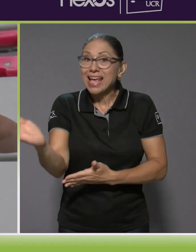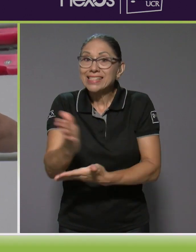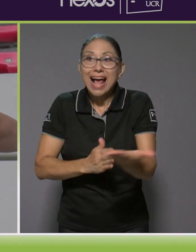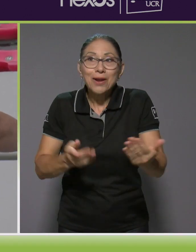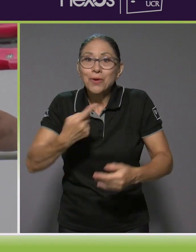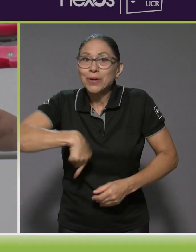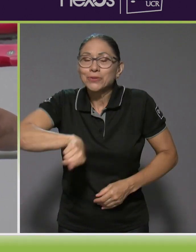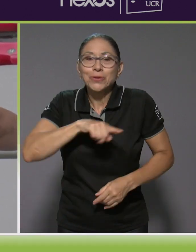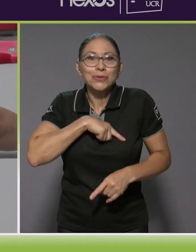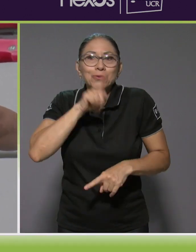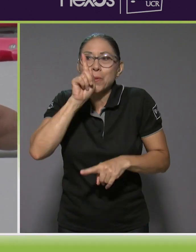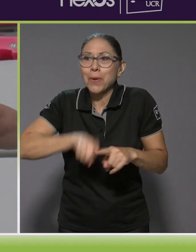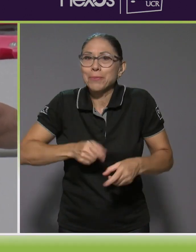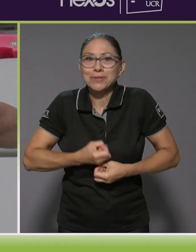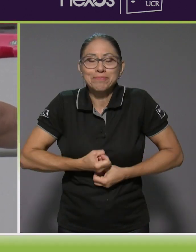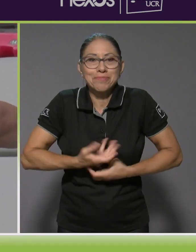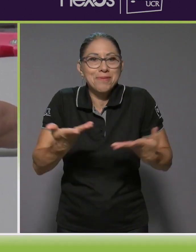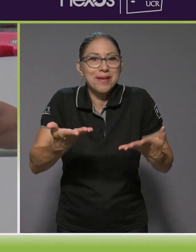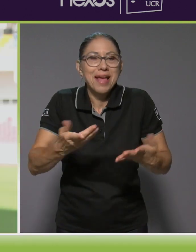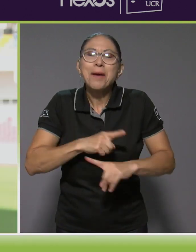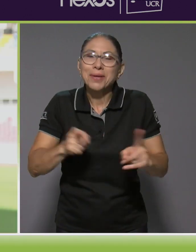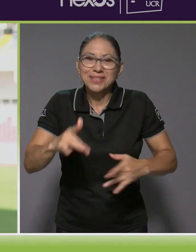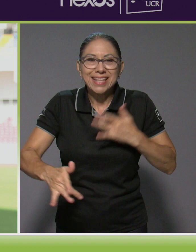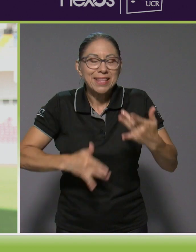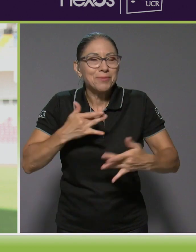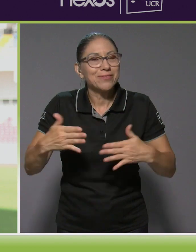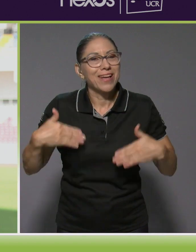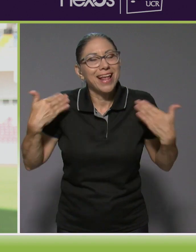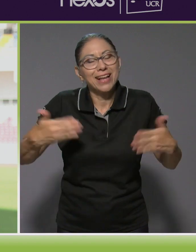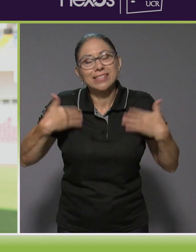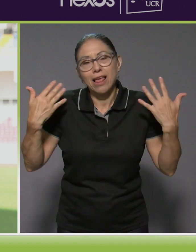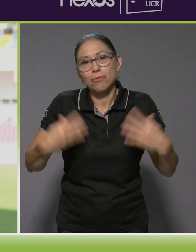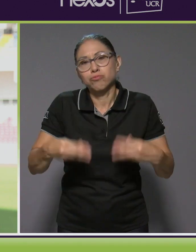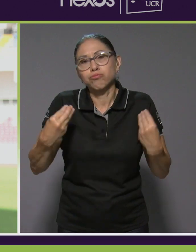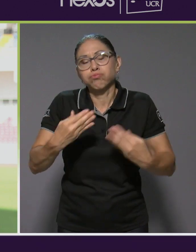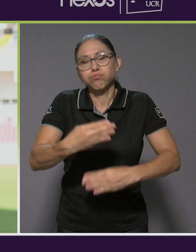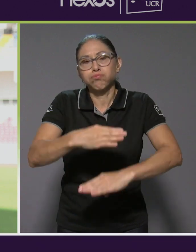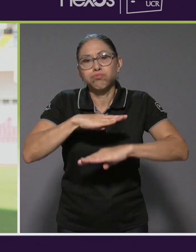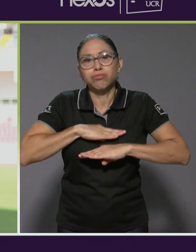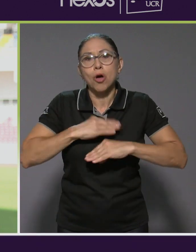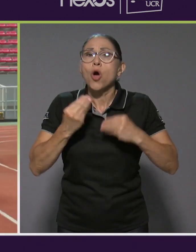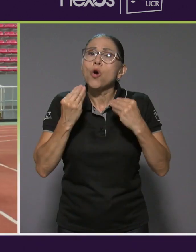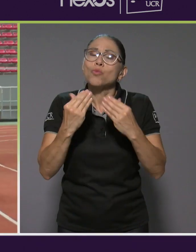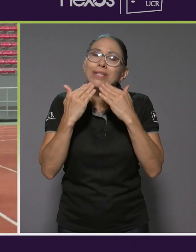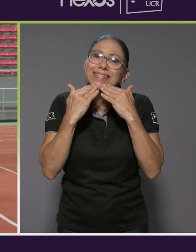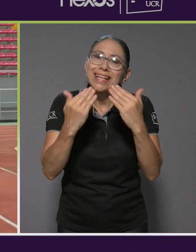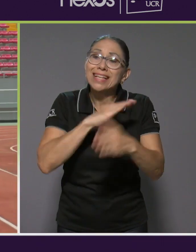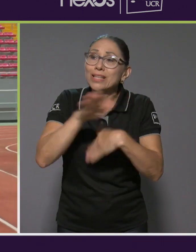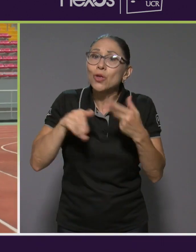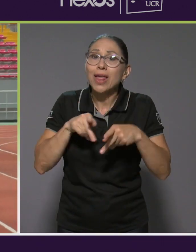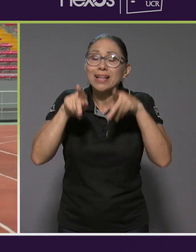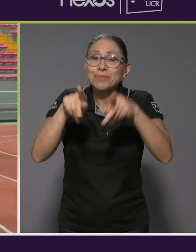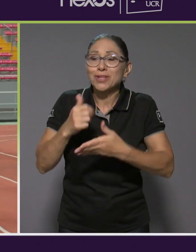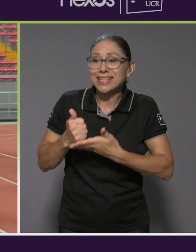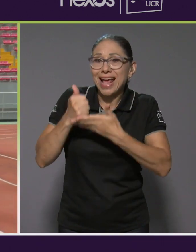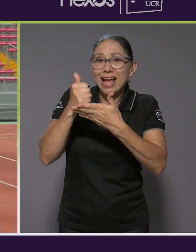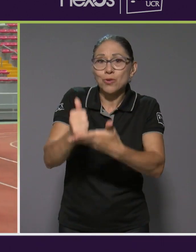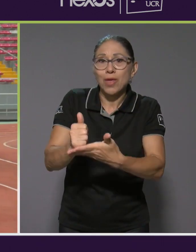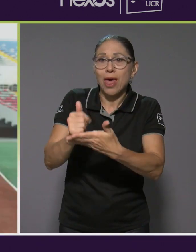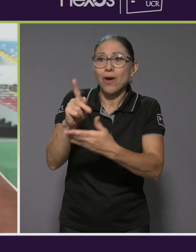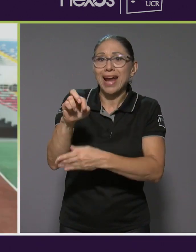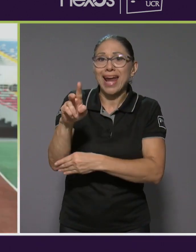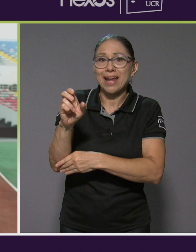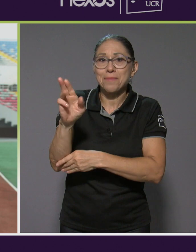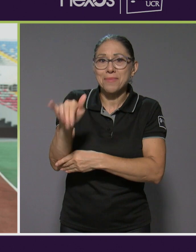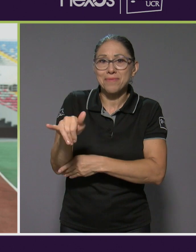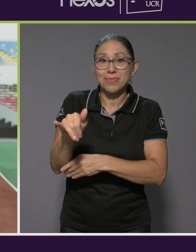tenemos palabras, pero sí una felicidad muy grande y muy agradecidos con todos los que han ayudado a Kermit. Desde chiquitita estuve con los kids.